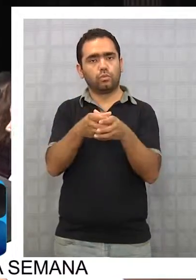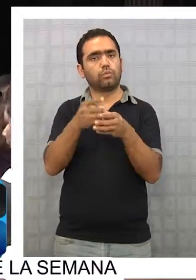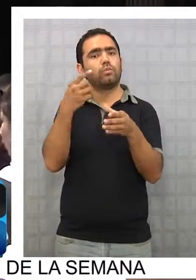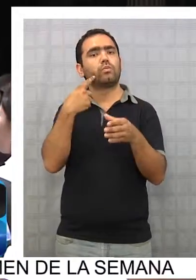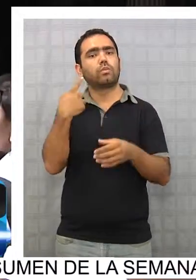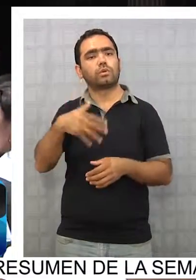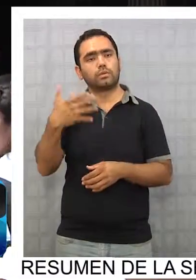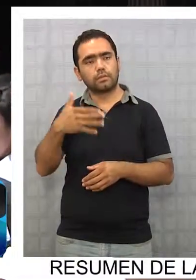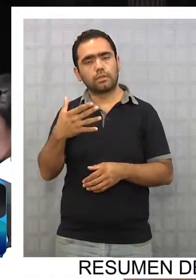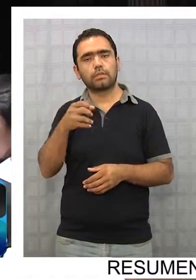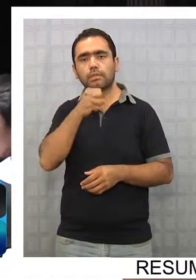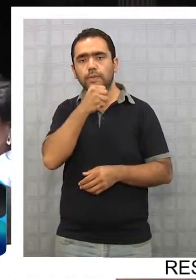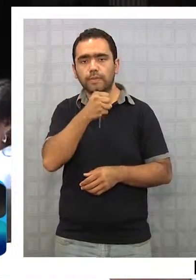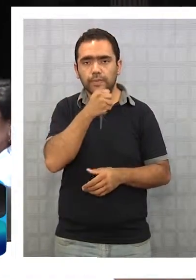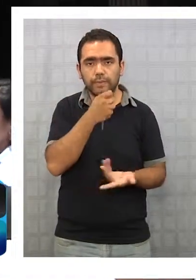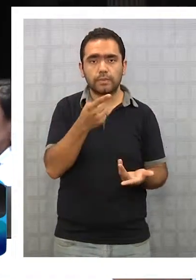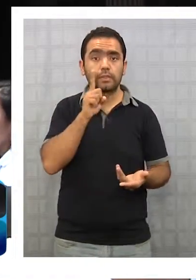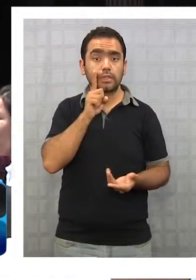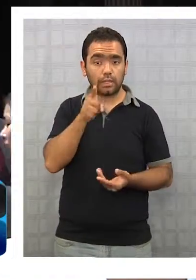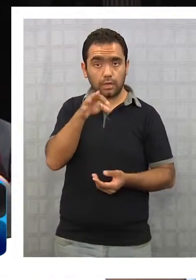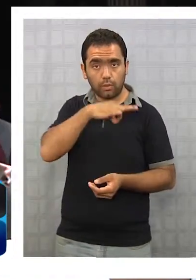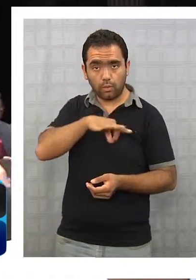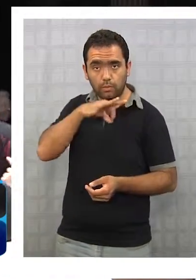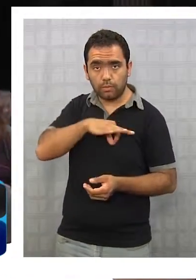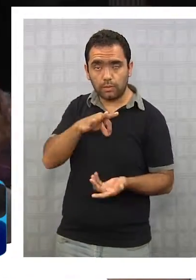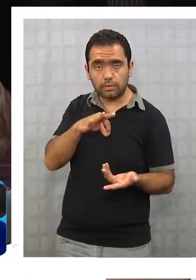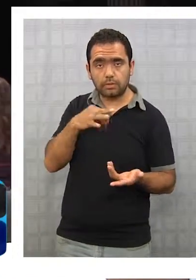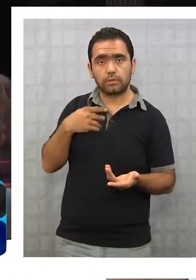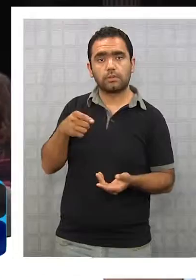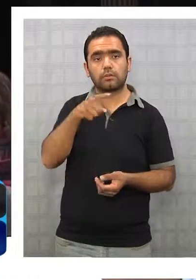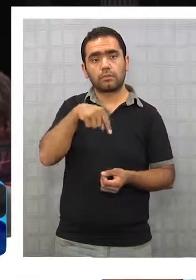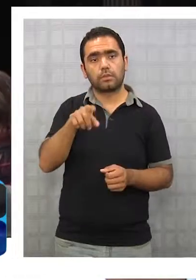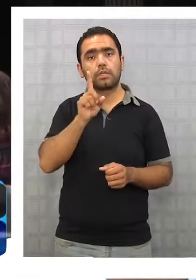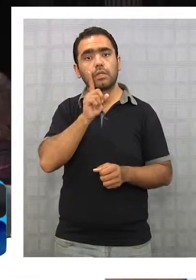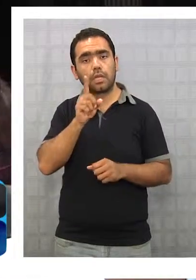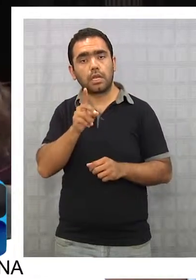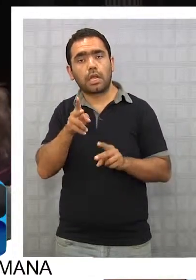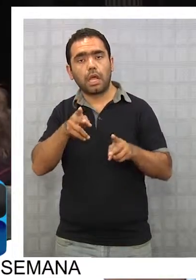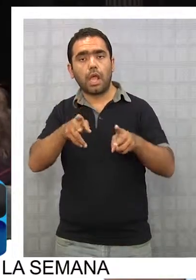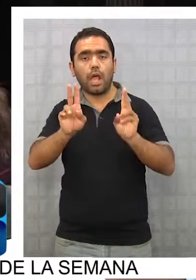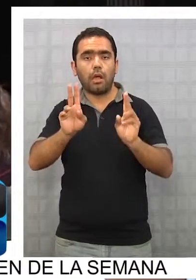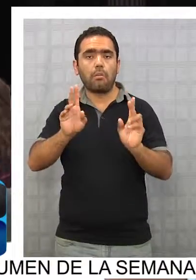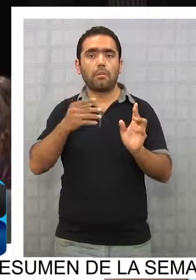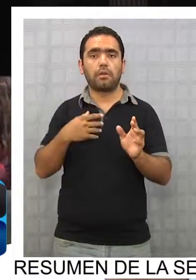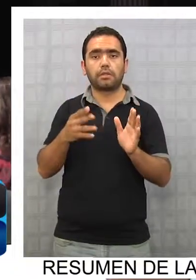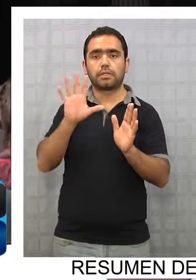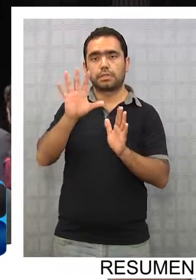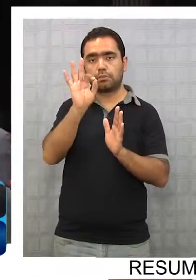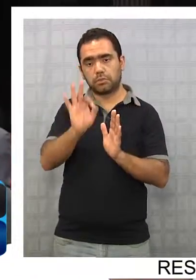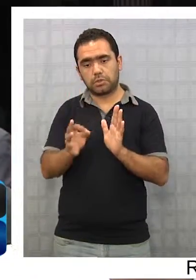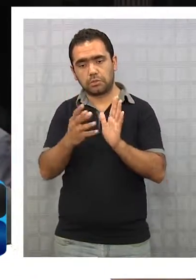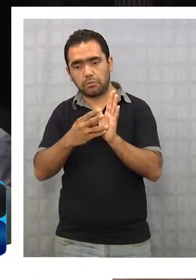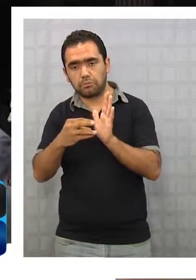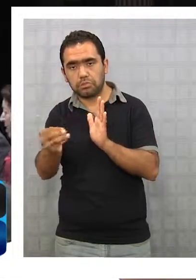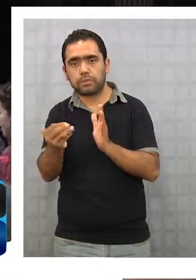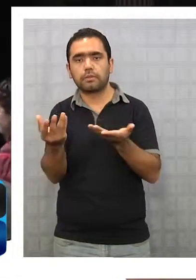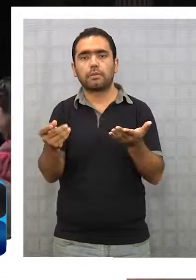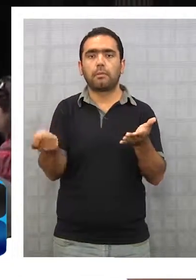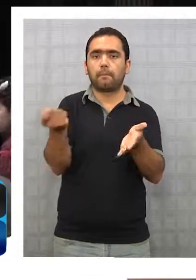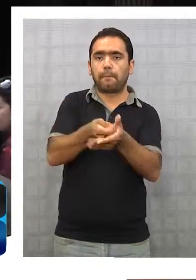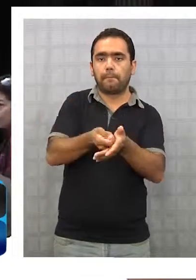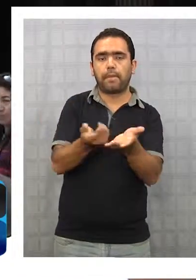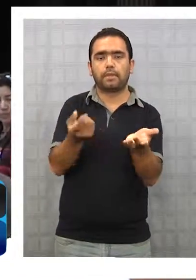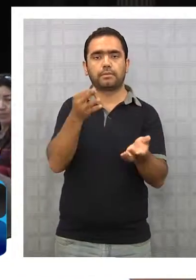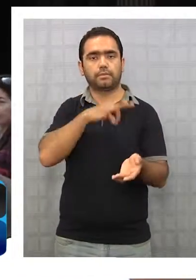adultos mayores que reciben jubilaciones van a poder disponer de un 5% más para otros gastos, ¿cierto?, de